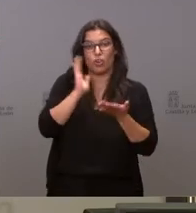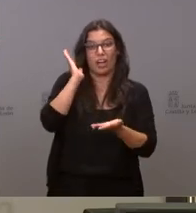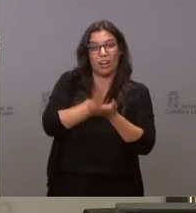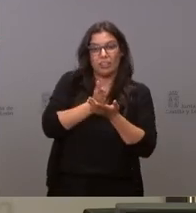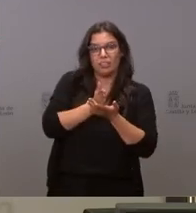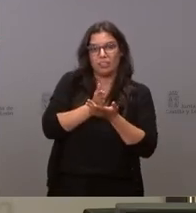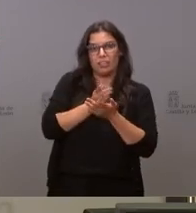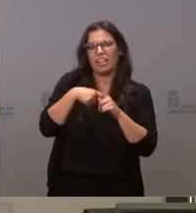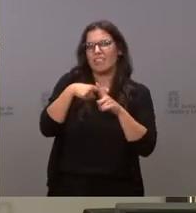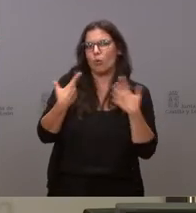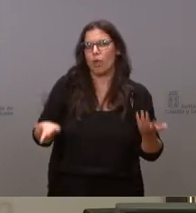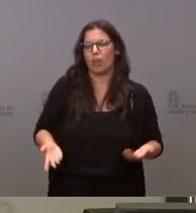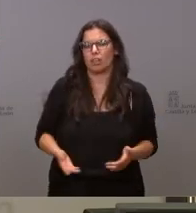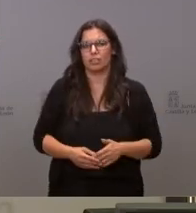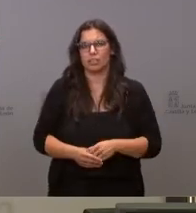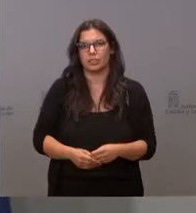se están tramitando